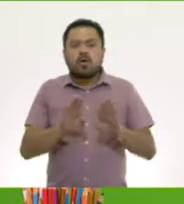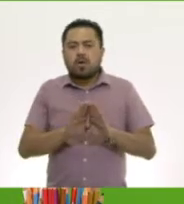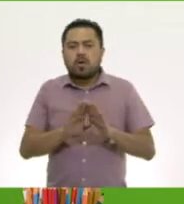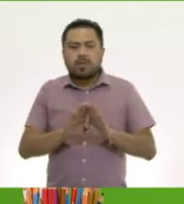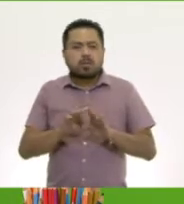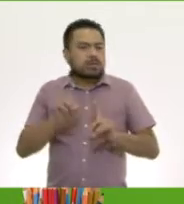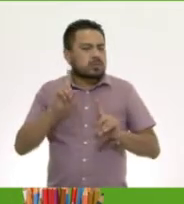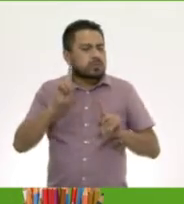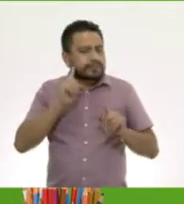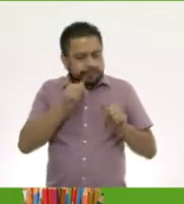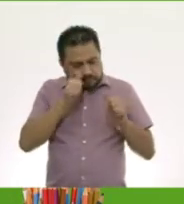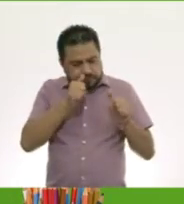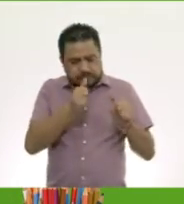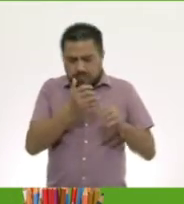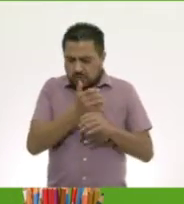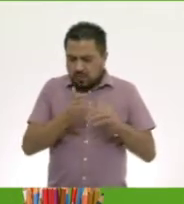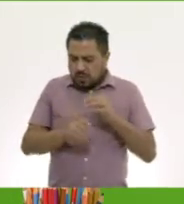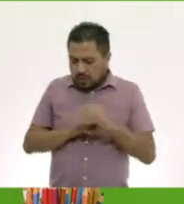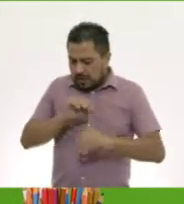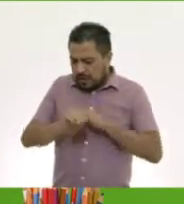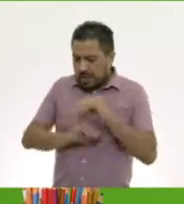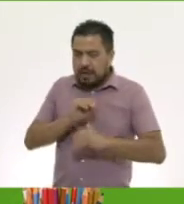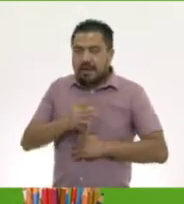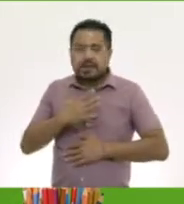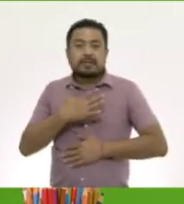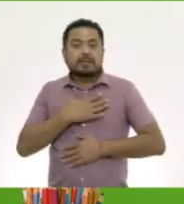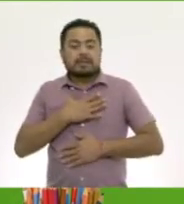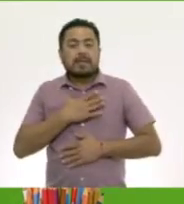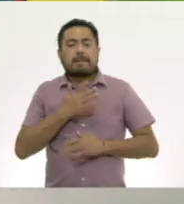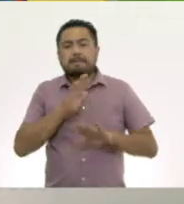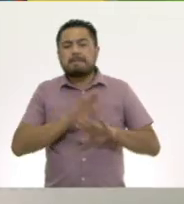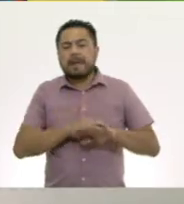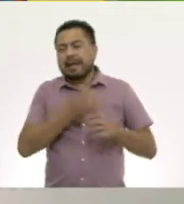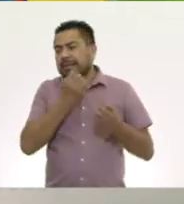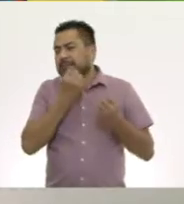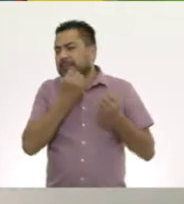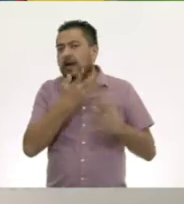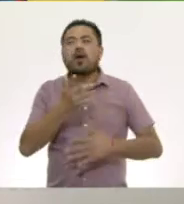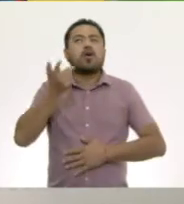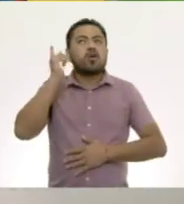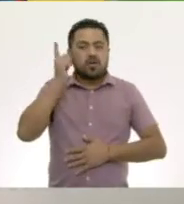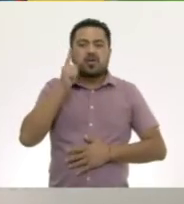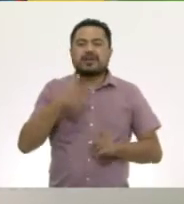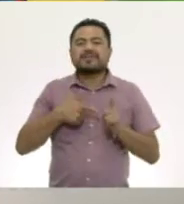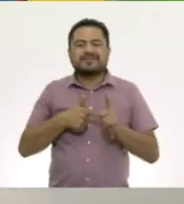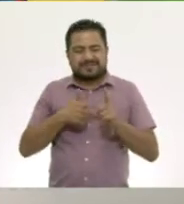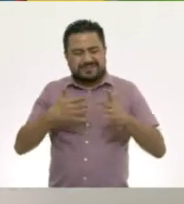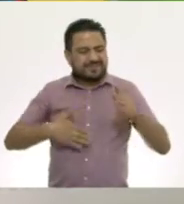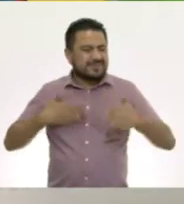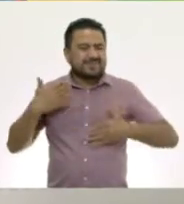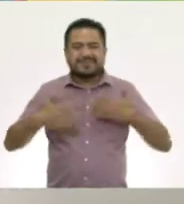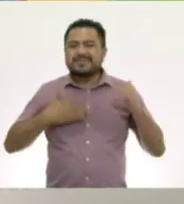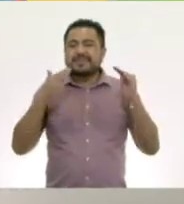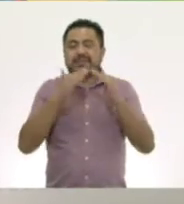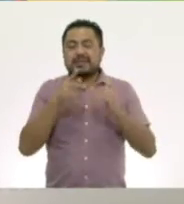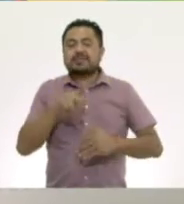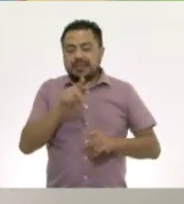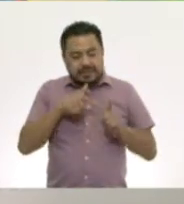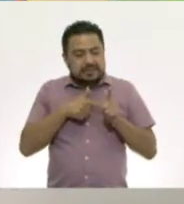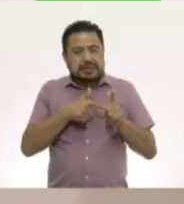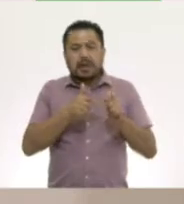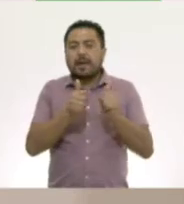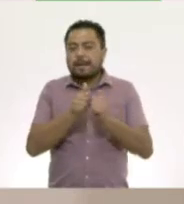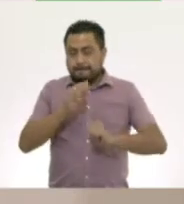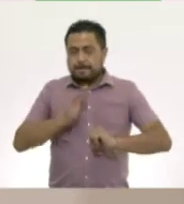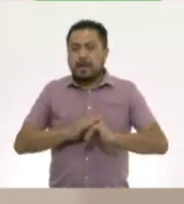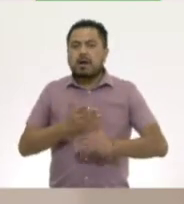seguido el ritmo con estos instrumentos que elaboramos. ¡Es muy divertido! Ojalá se sigan divirtiendo en casa, pero sigamos con más.